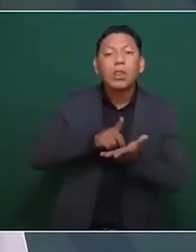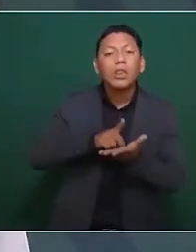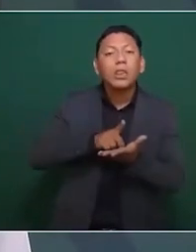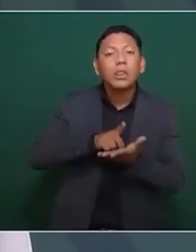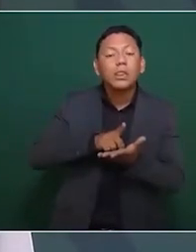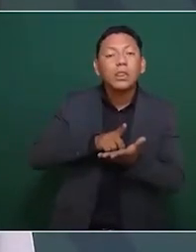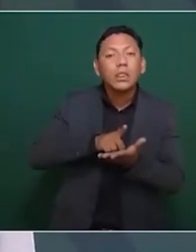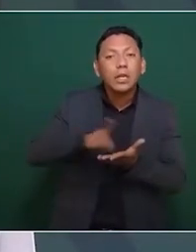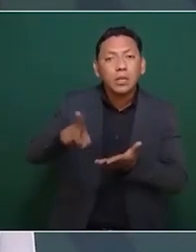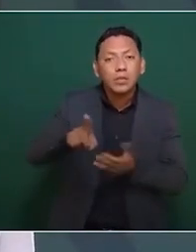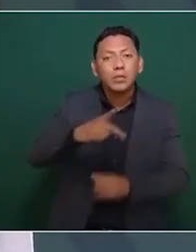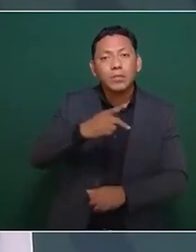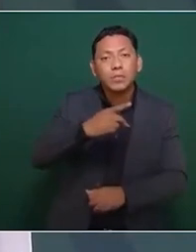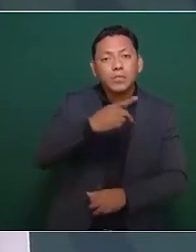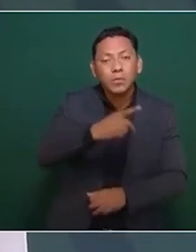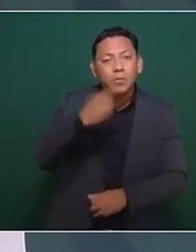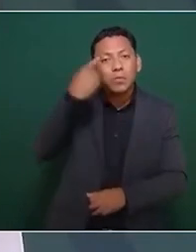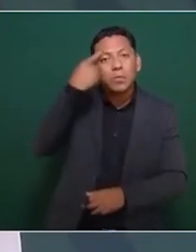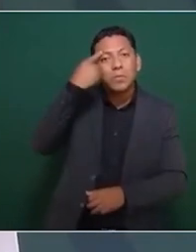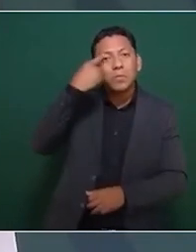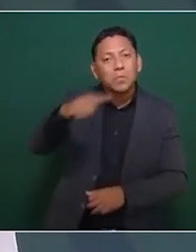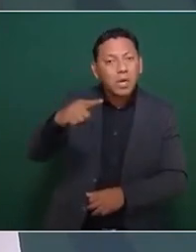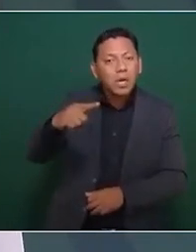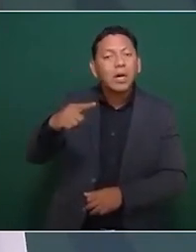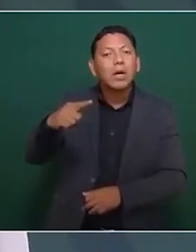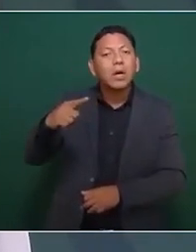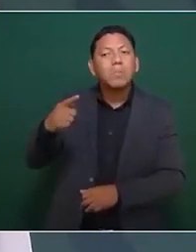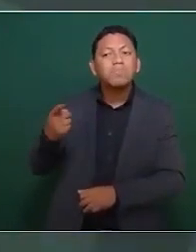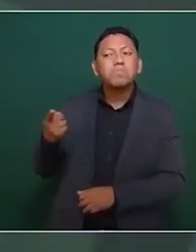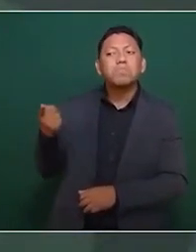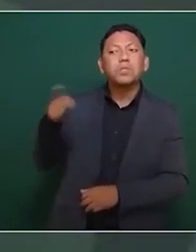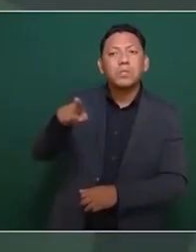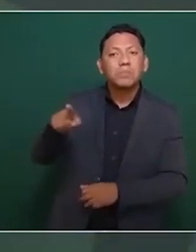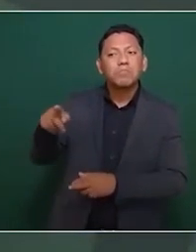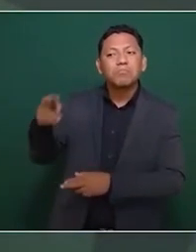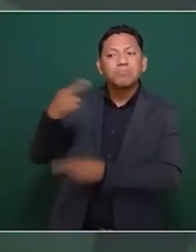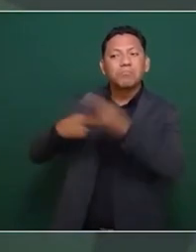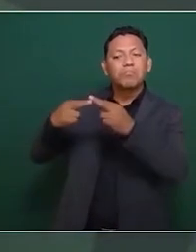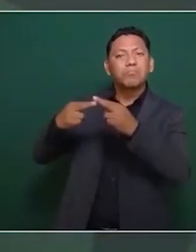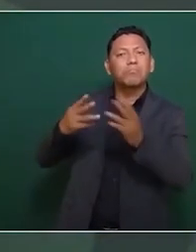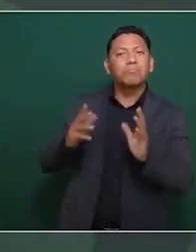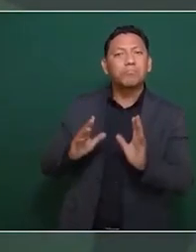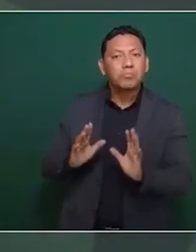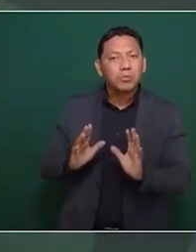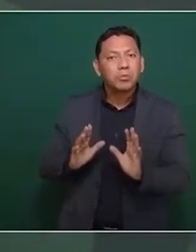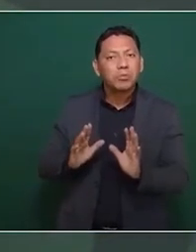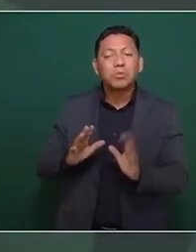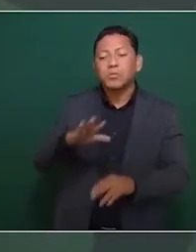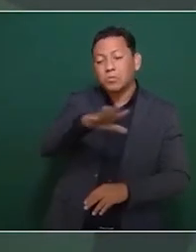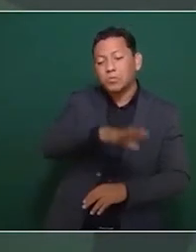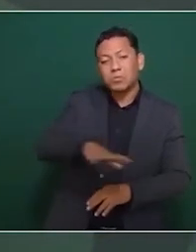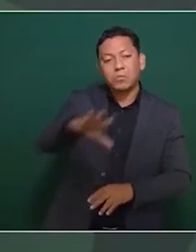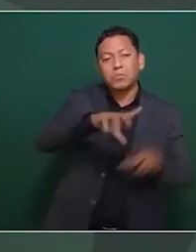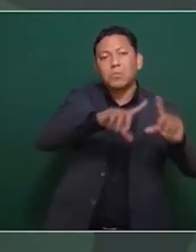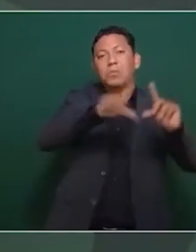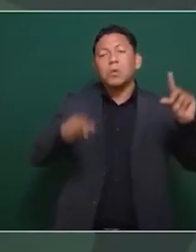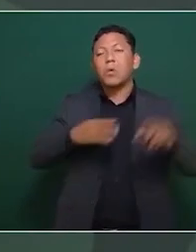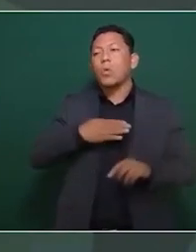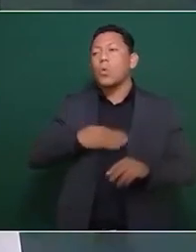a la revocación del mandato el pueblo que es soberano